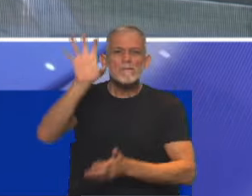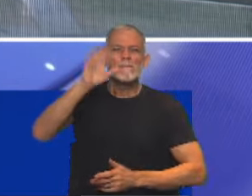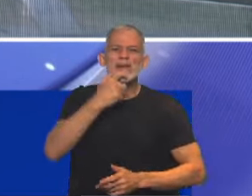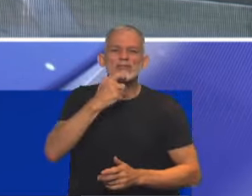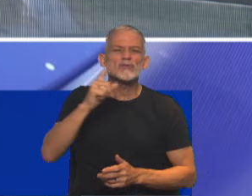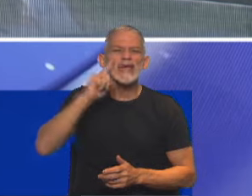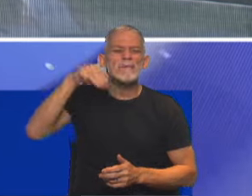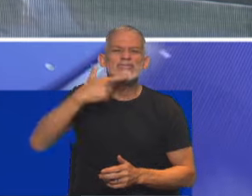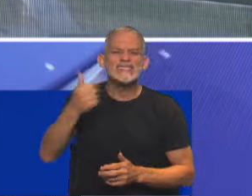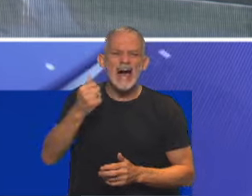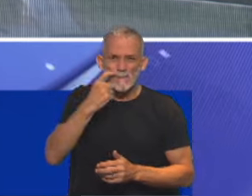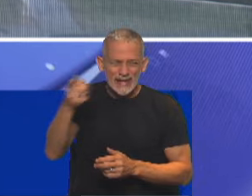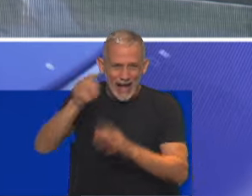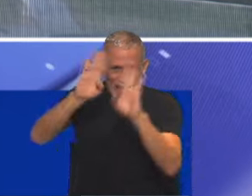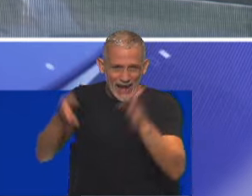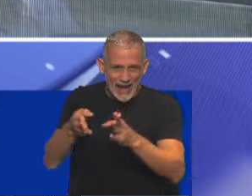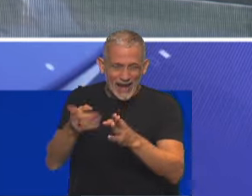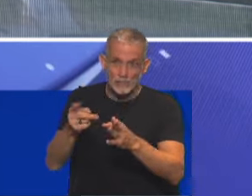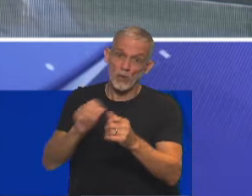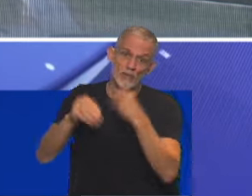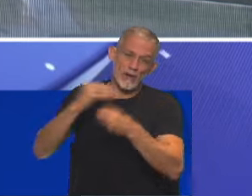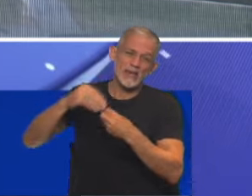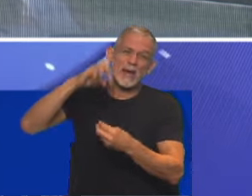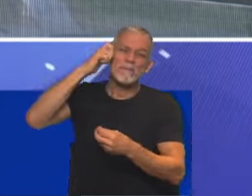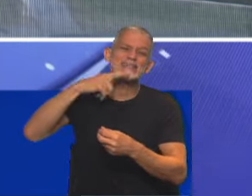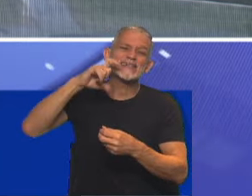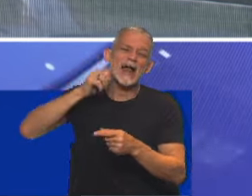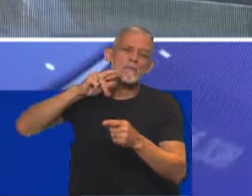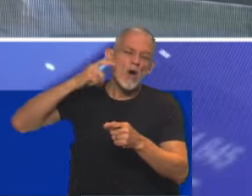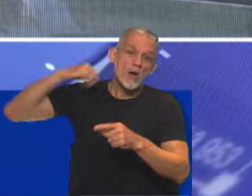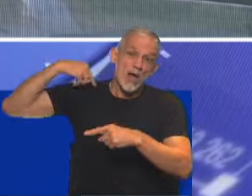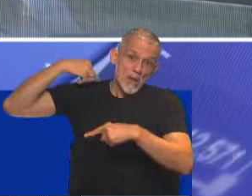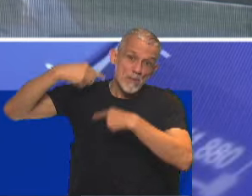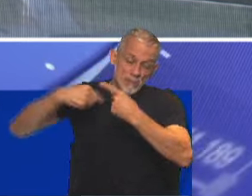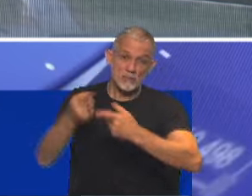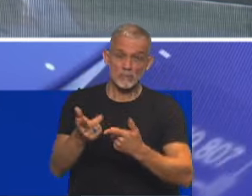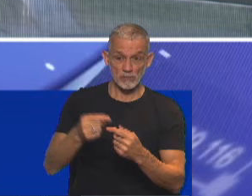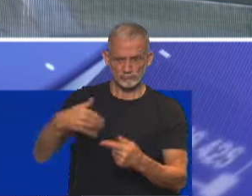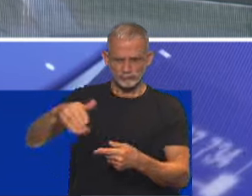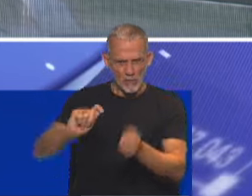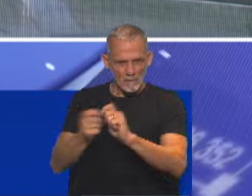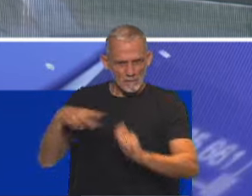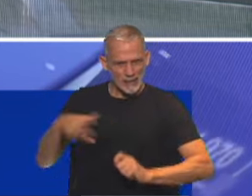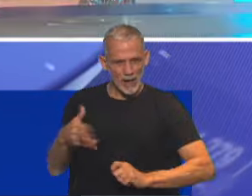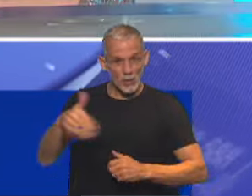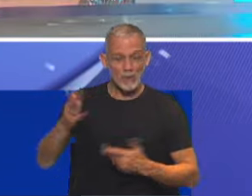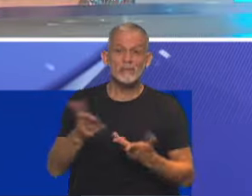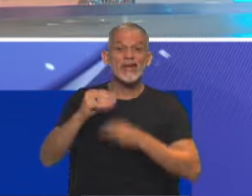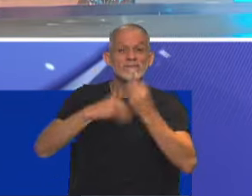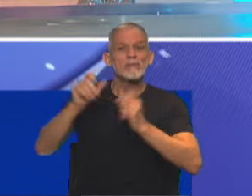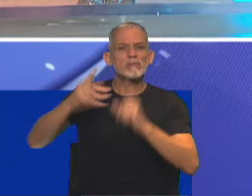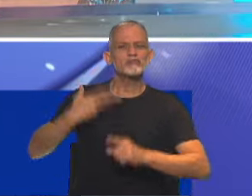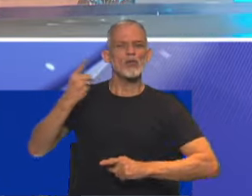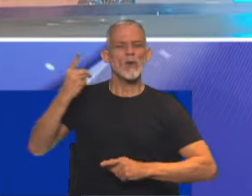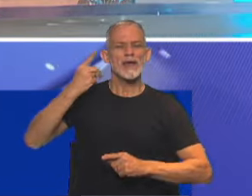IMSA, una metalúrgica que era de la familia Pescarmona, que comenzó a privatizarse. Sí, era de la familia Pescarmona,